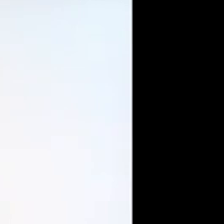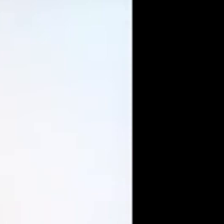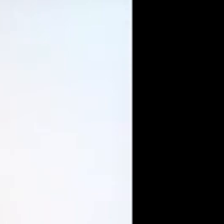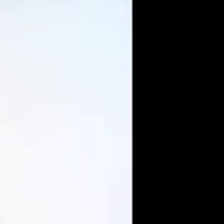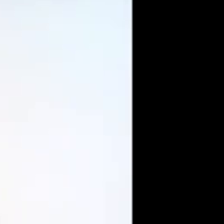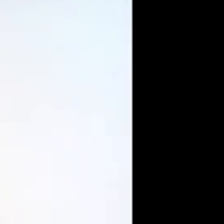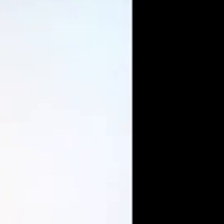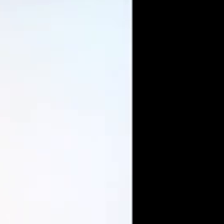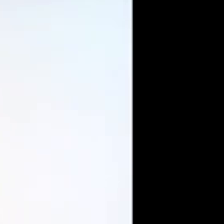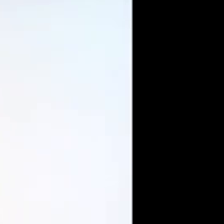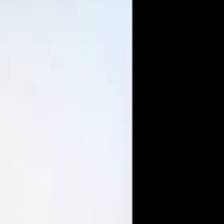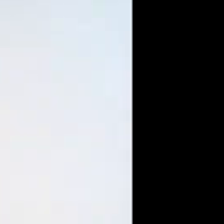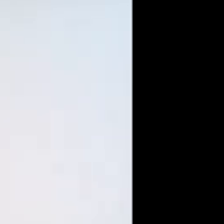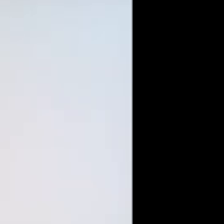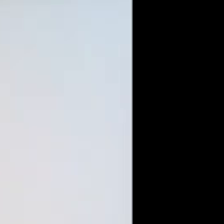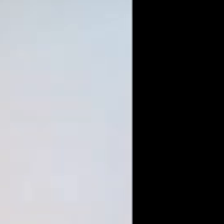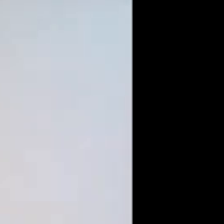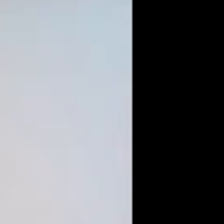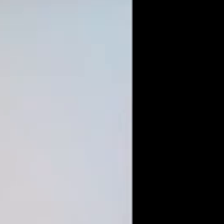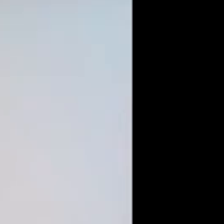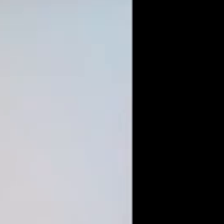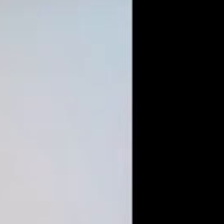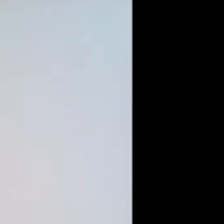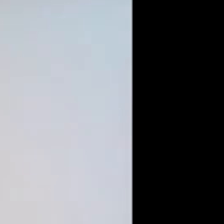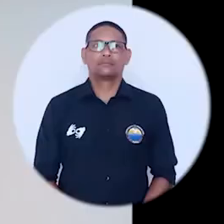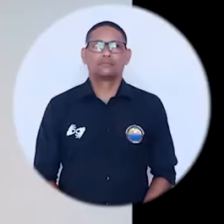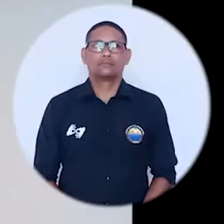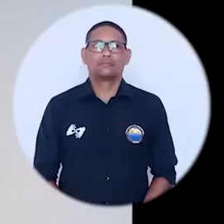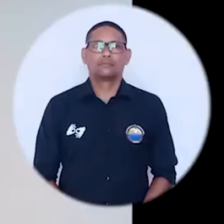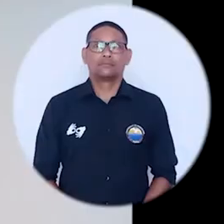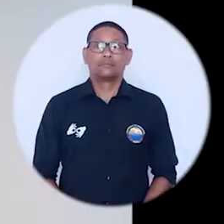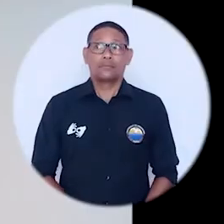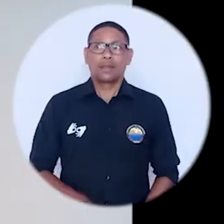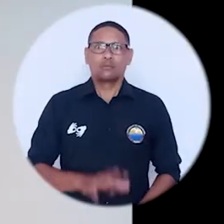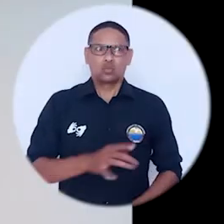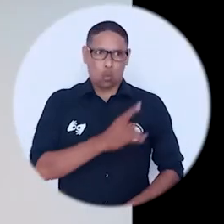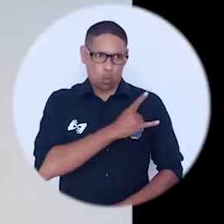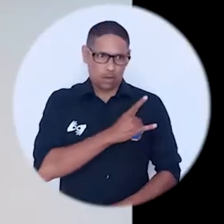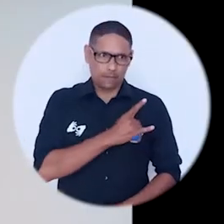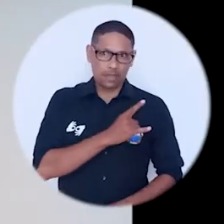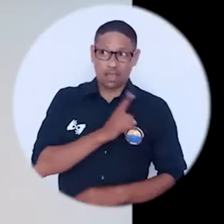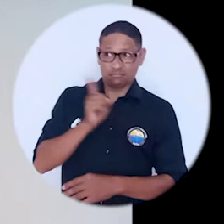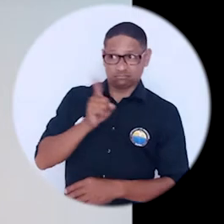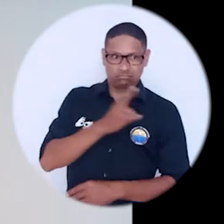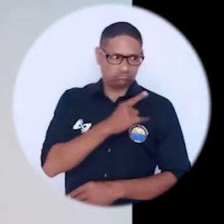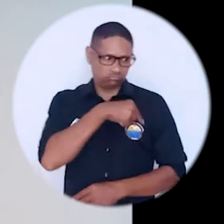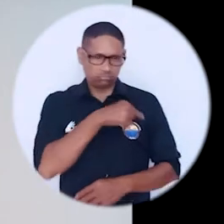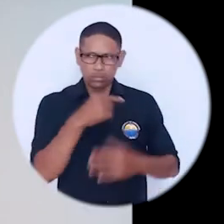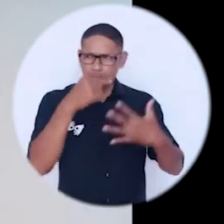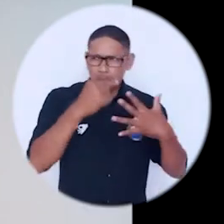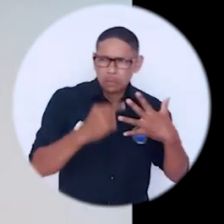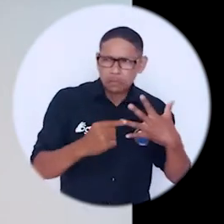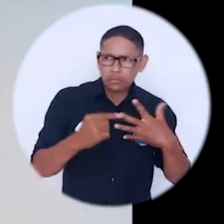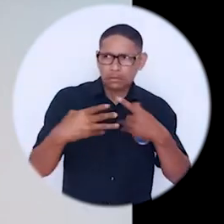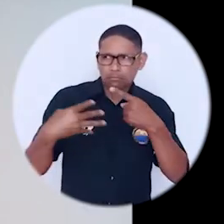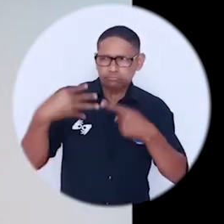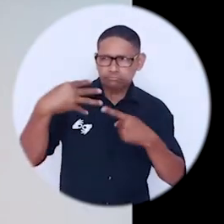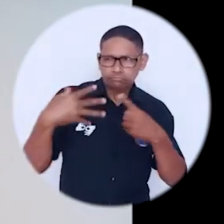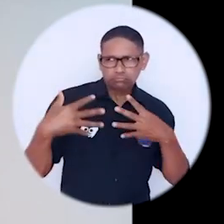haven't been there, you know, in a generation. Digamos lo que, las particularidades que tiene cada universidad,